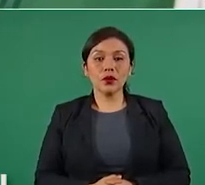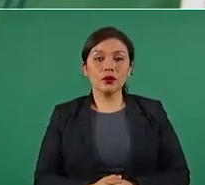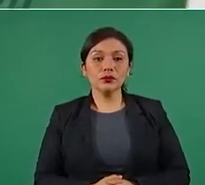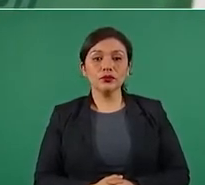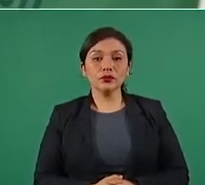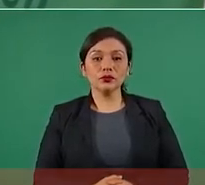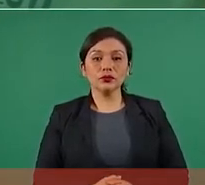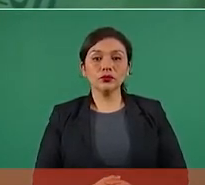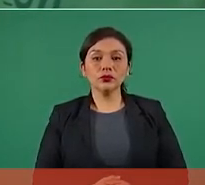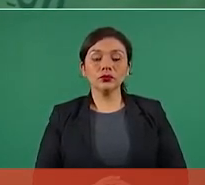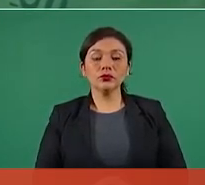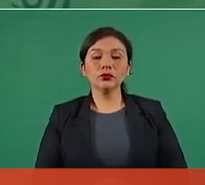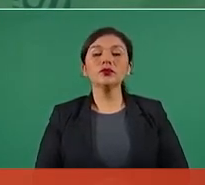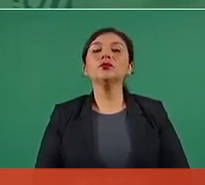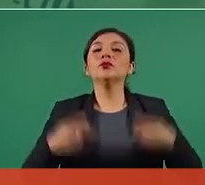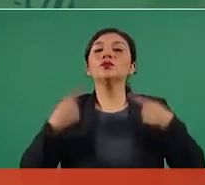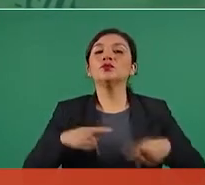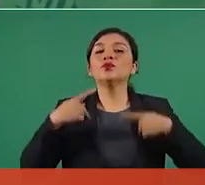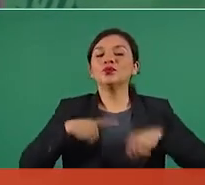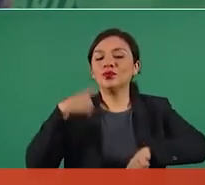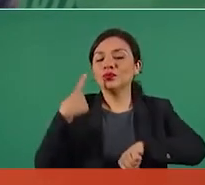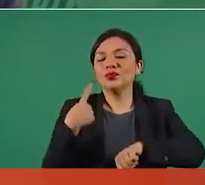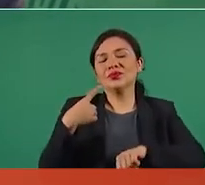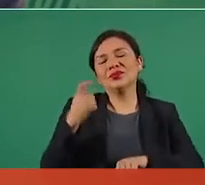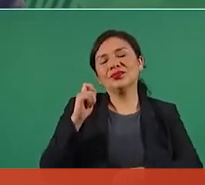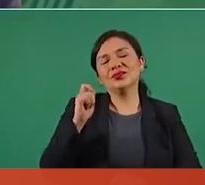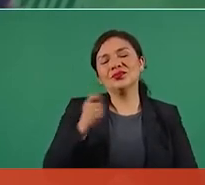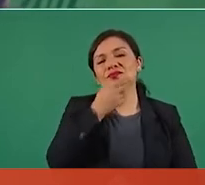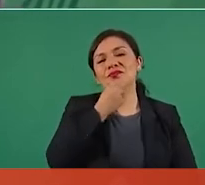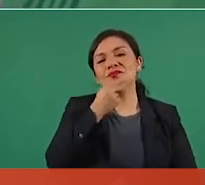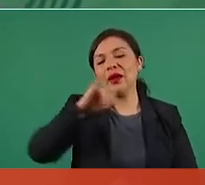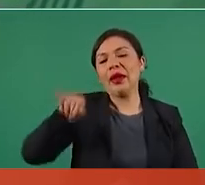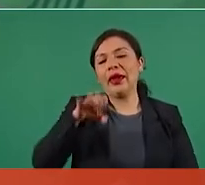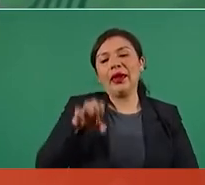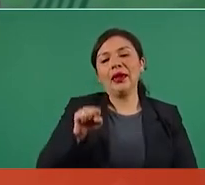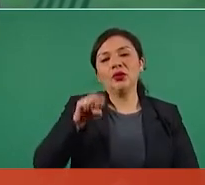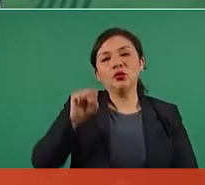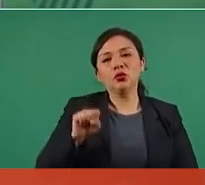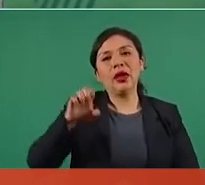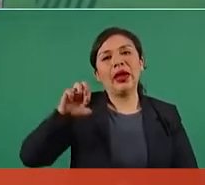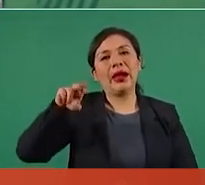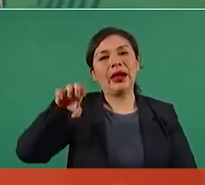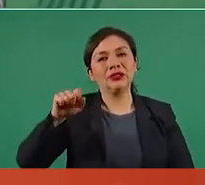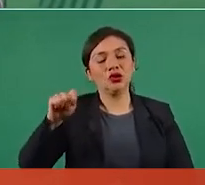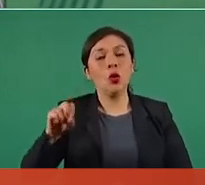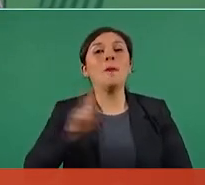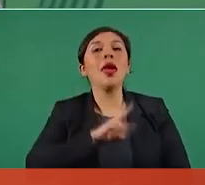Se contagió Jesús y Ernesto, mi hijo.